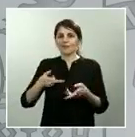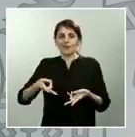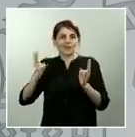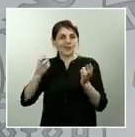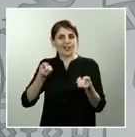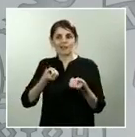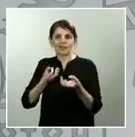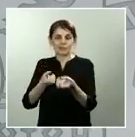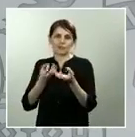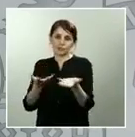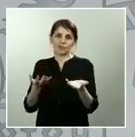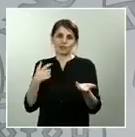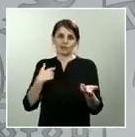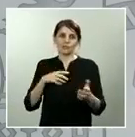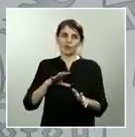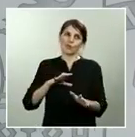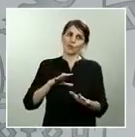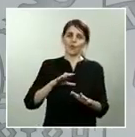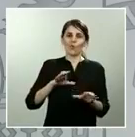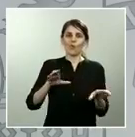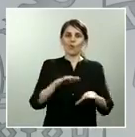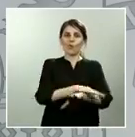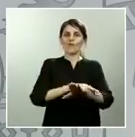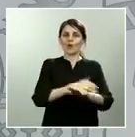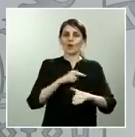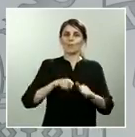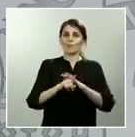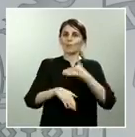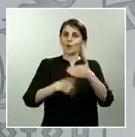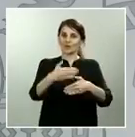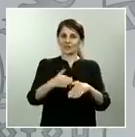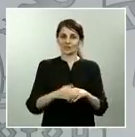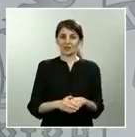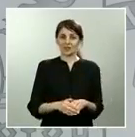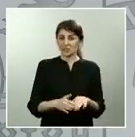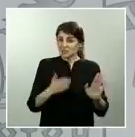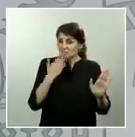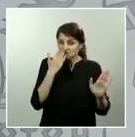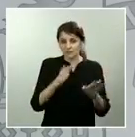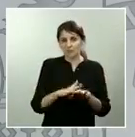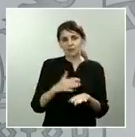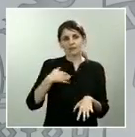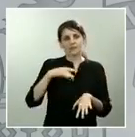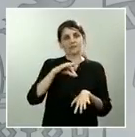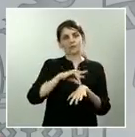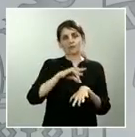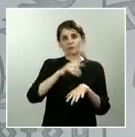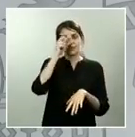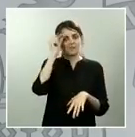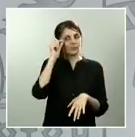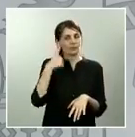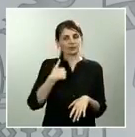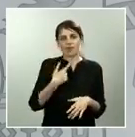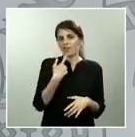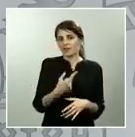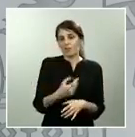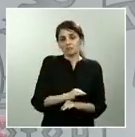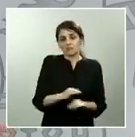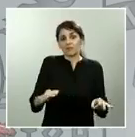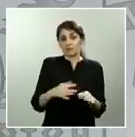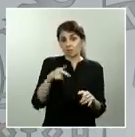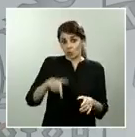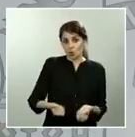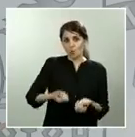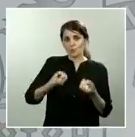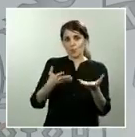Por tanto, creo que el doctor Simón, en el día de hoy, lo que ha transmitido es su solidaridad con su compañero, que en su